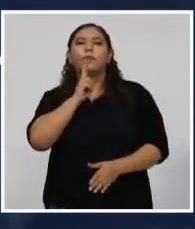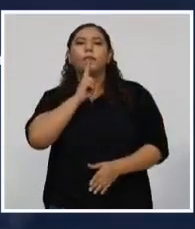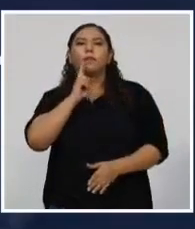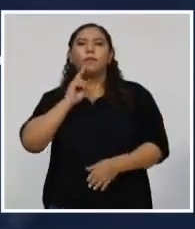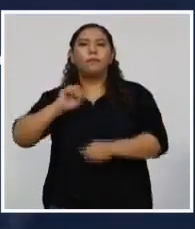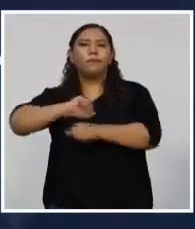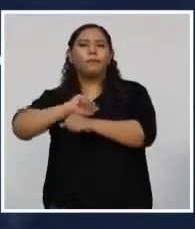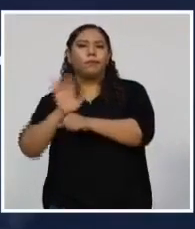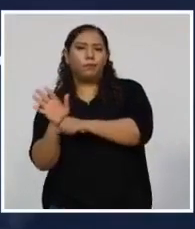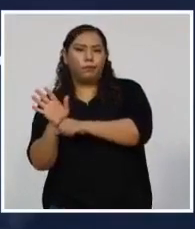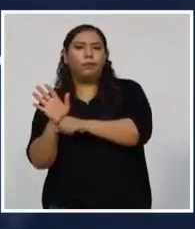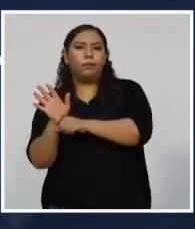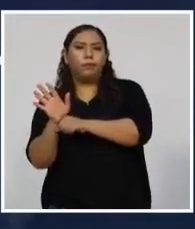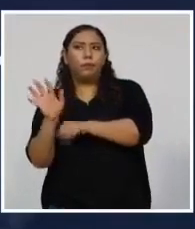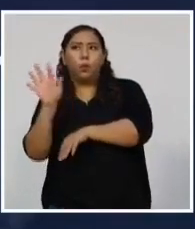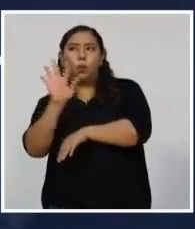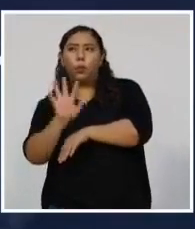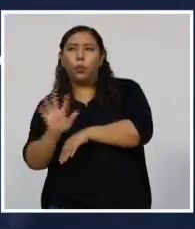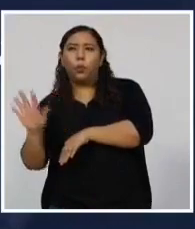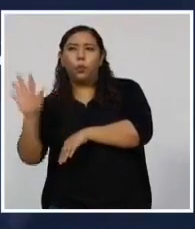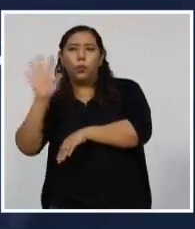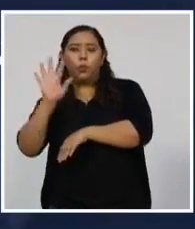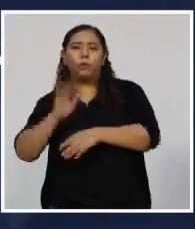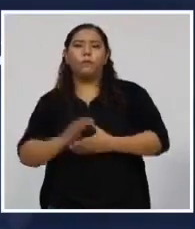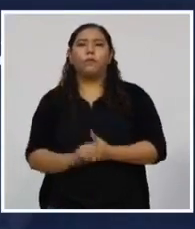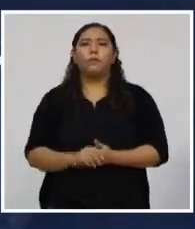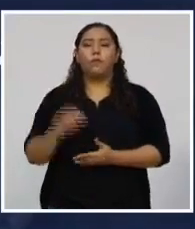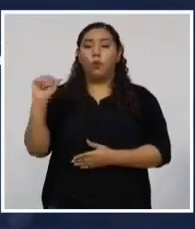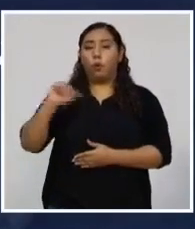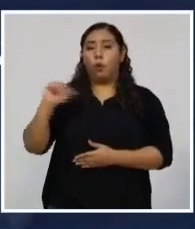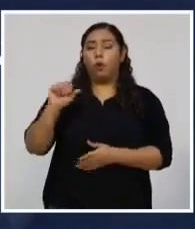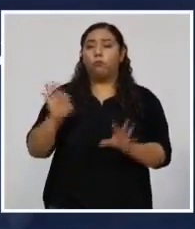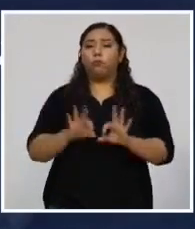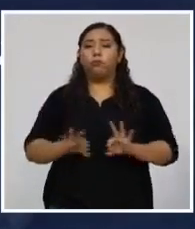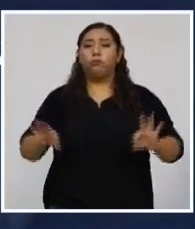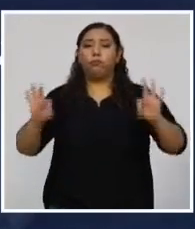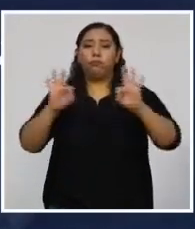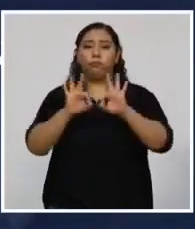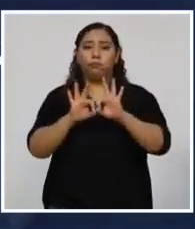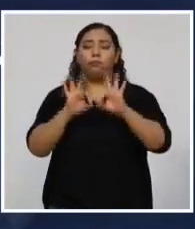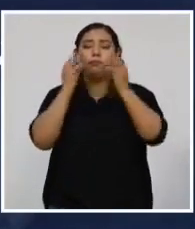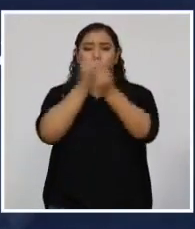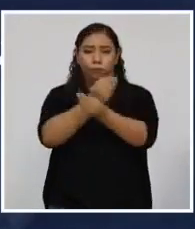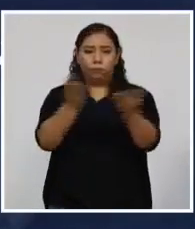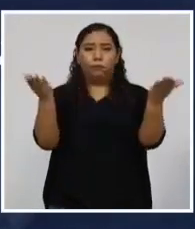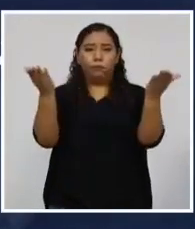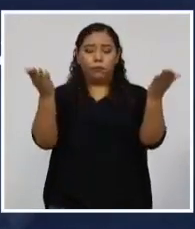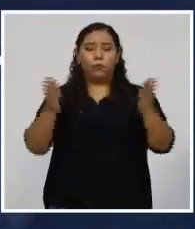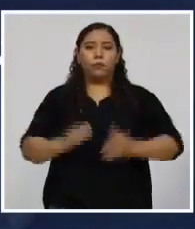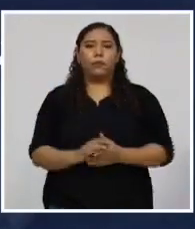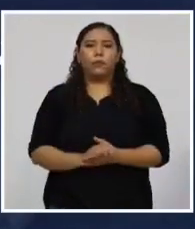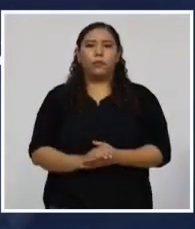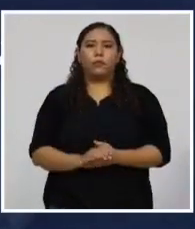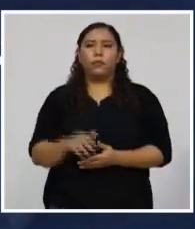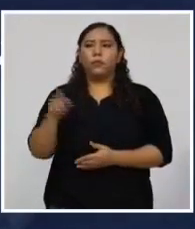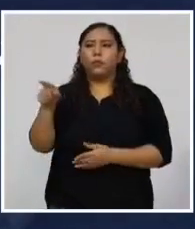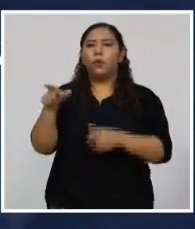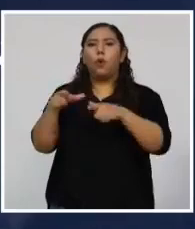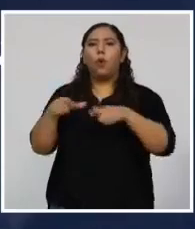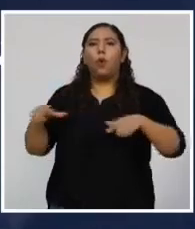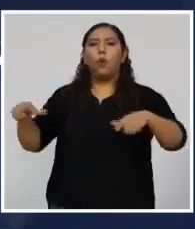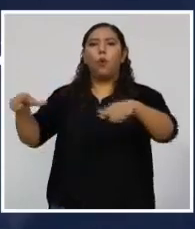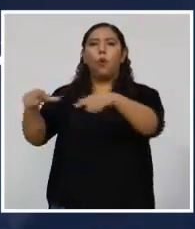nuestro país. Tenemos una información muy importante que queremos compartir con ustedes. En los triajes que se